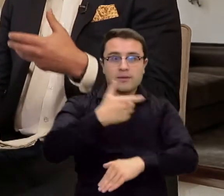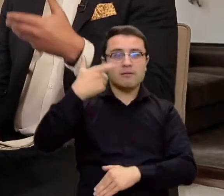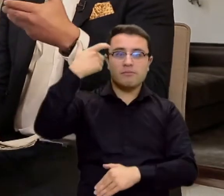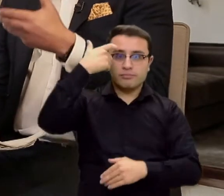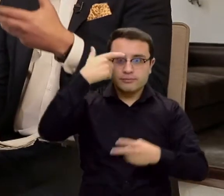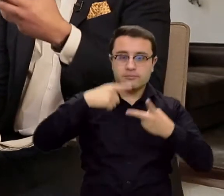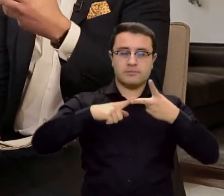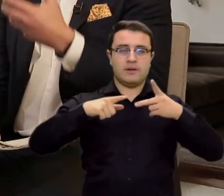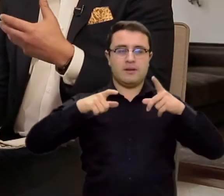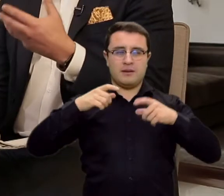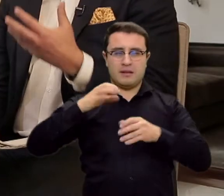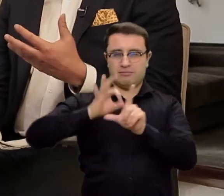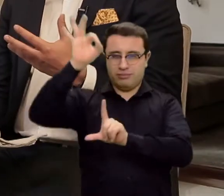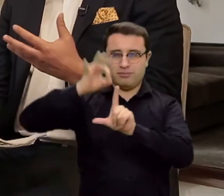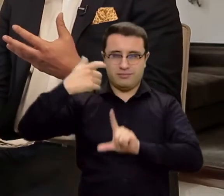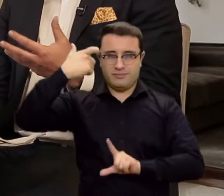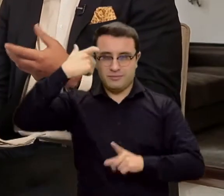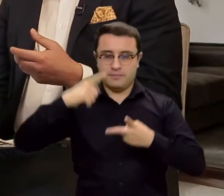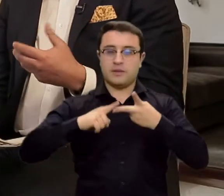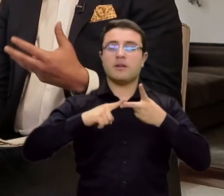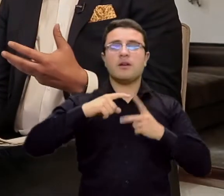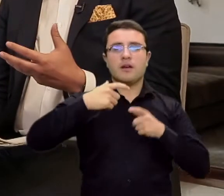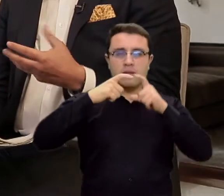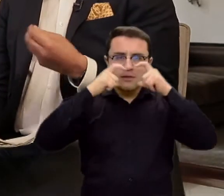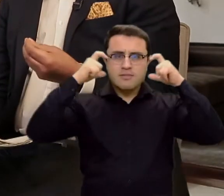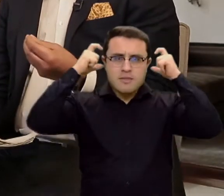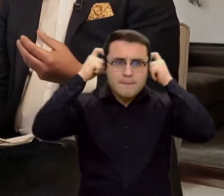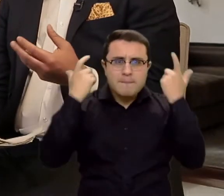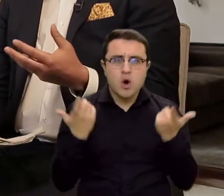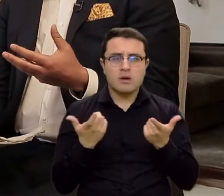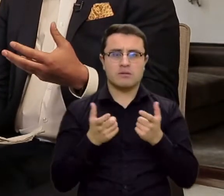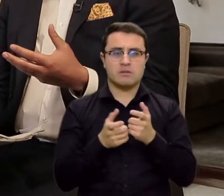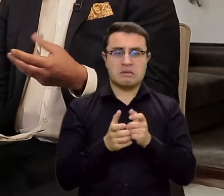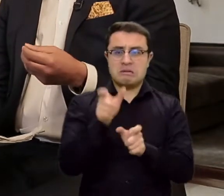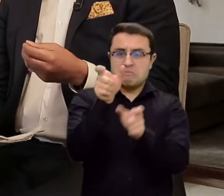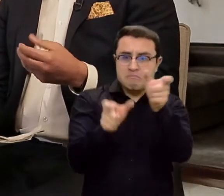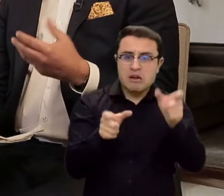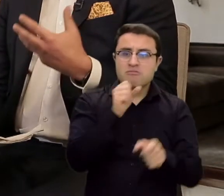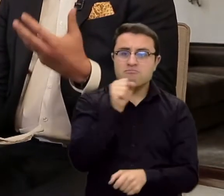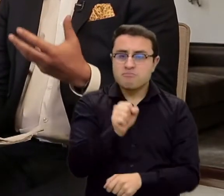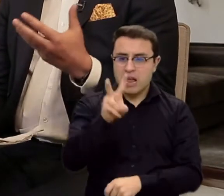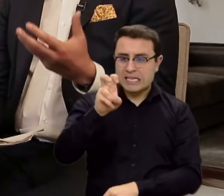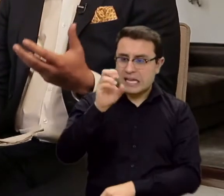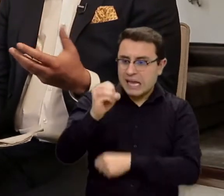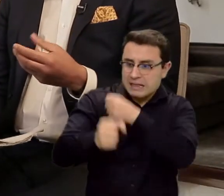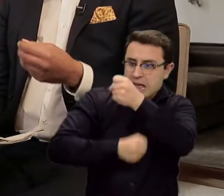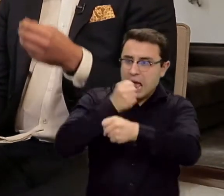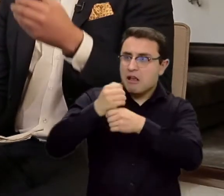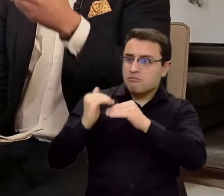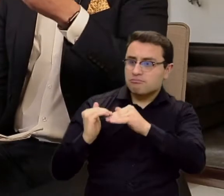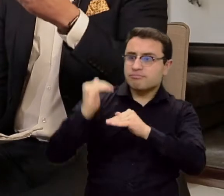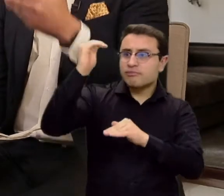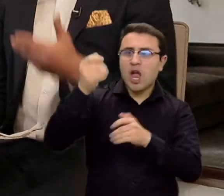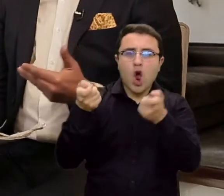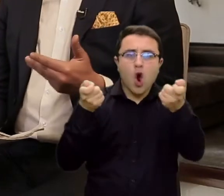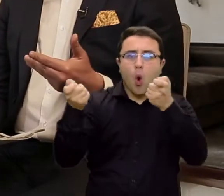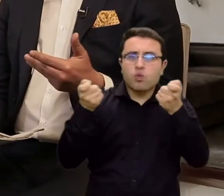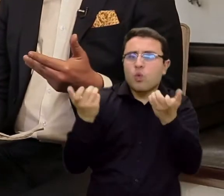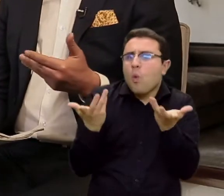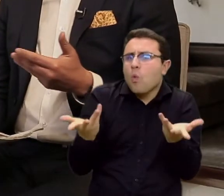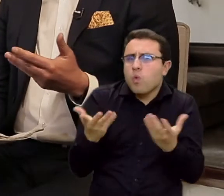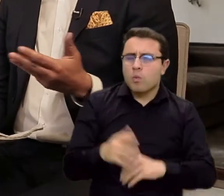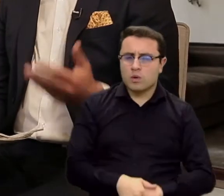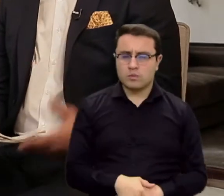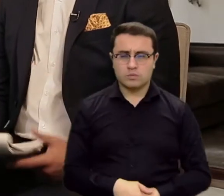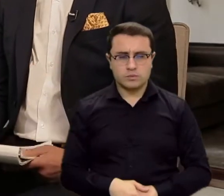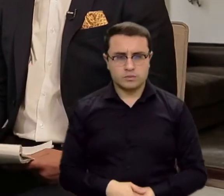temperatura, se revisa que traiga su tapabocas, ¿cómo se hace con las personas que son mayores de 70 años? ¿Cómo se hacen todos esos